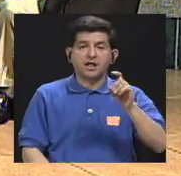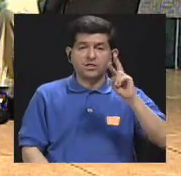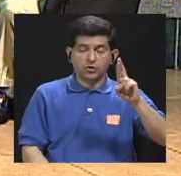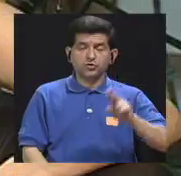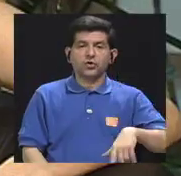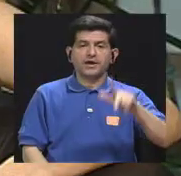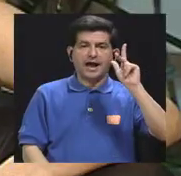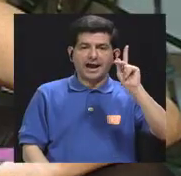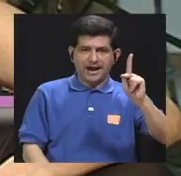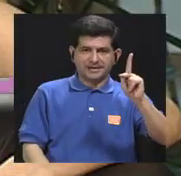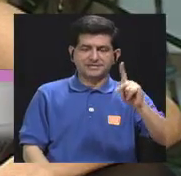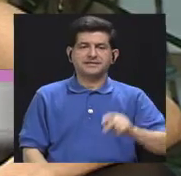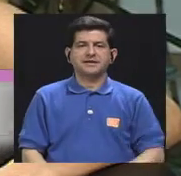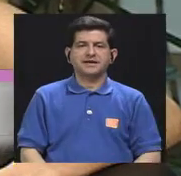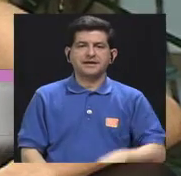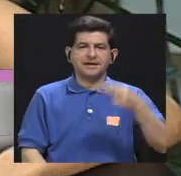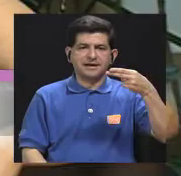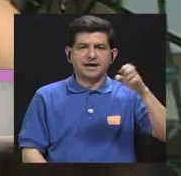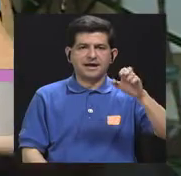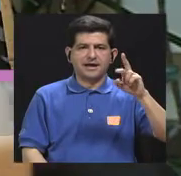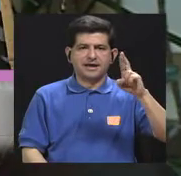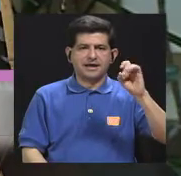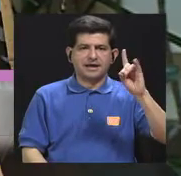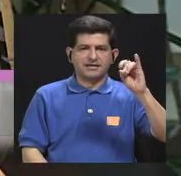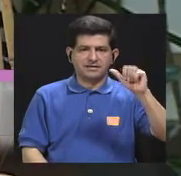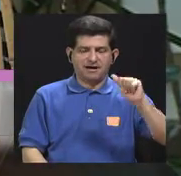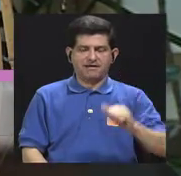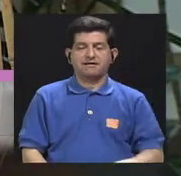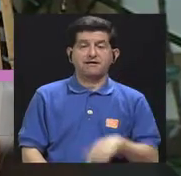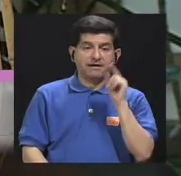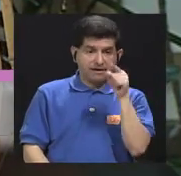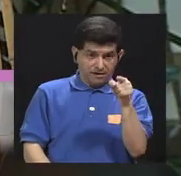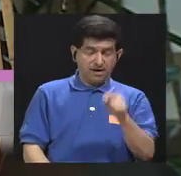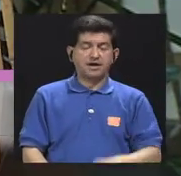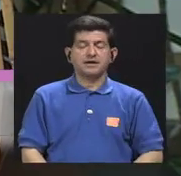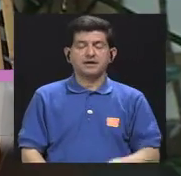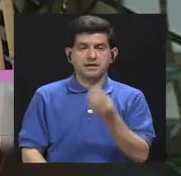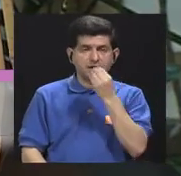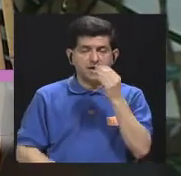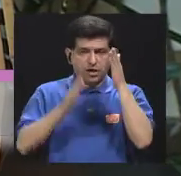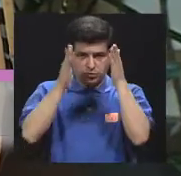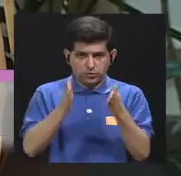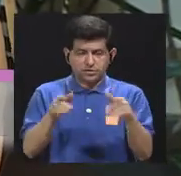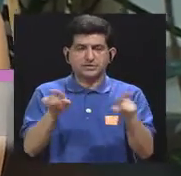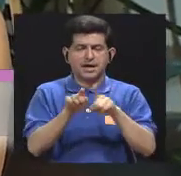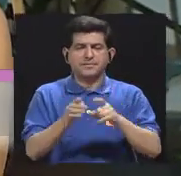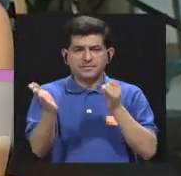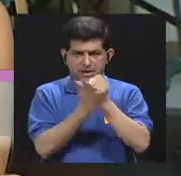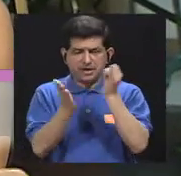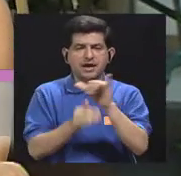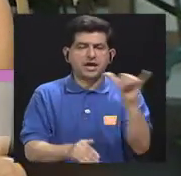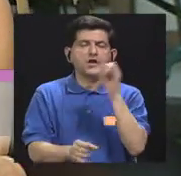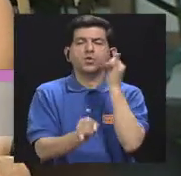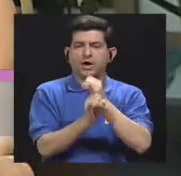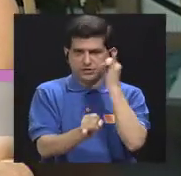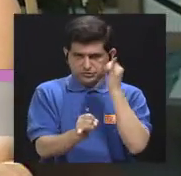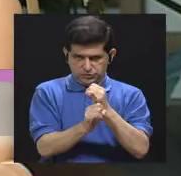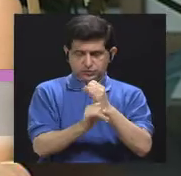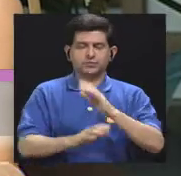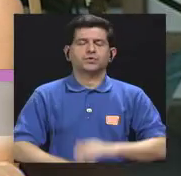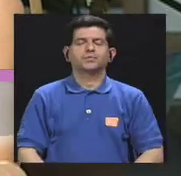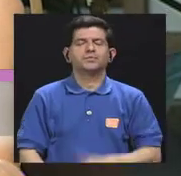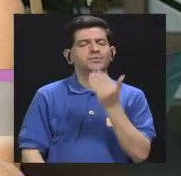Catrina Geredia, quien es nutricionista, también investigadora del